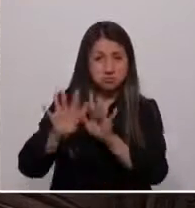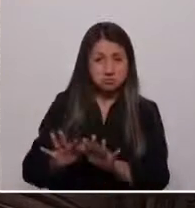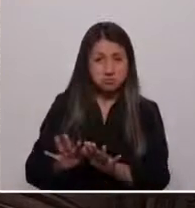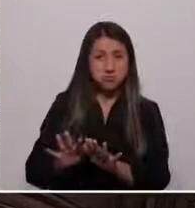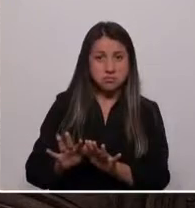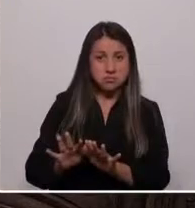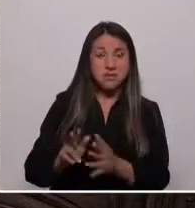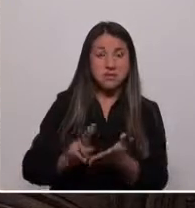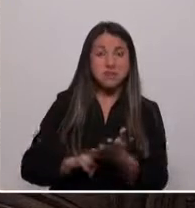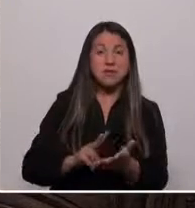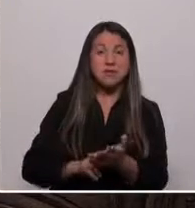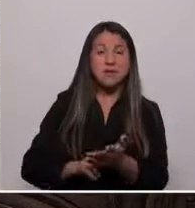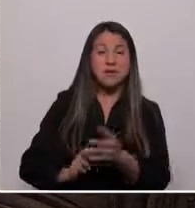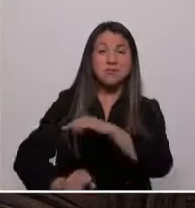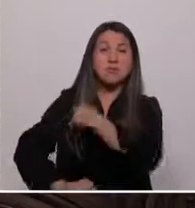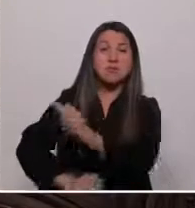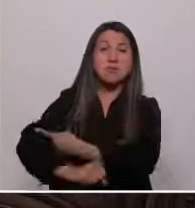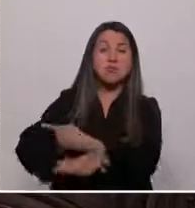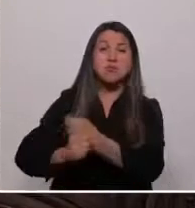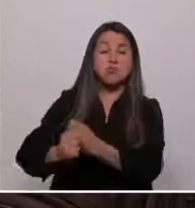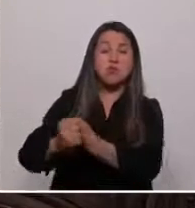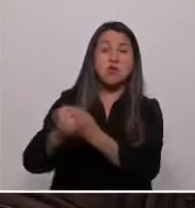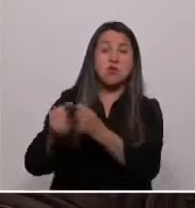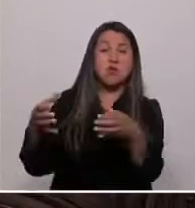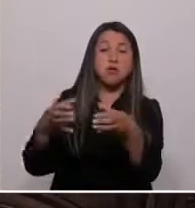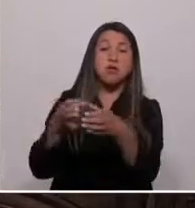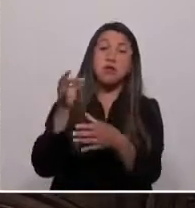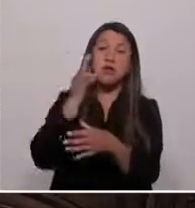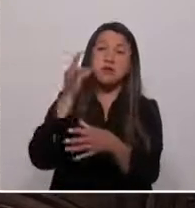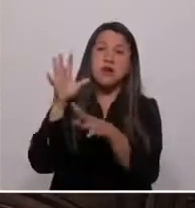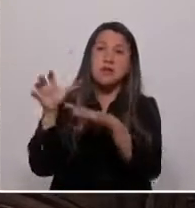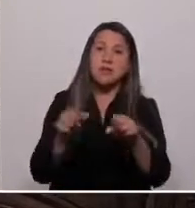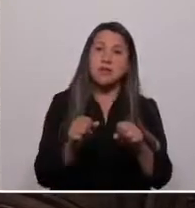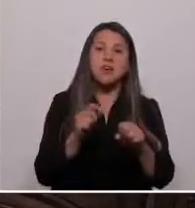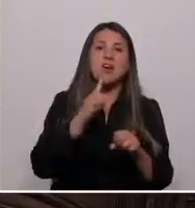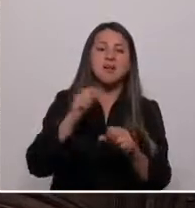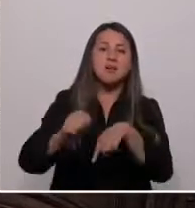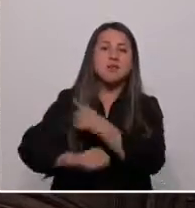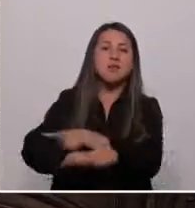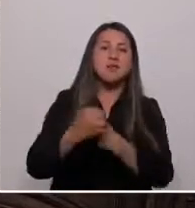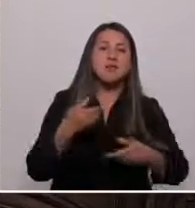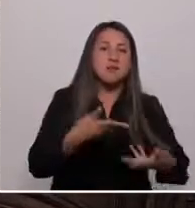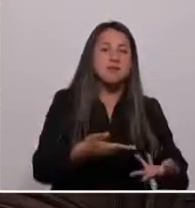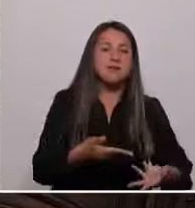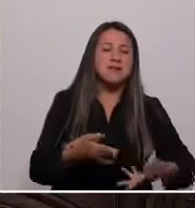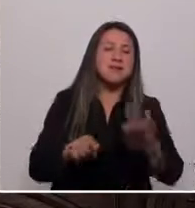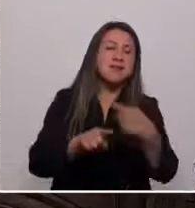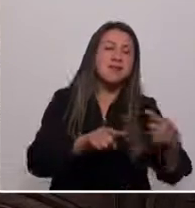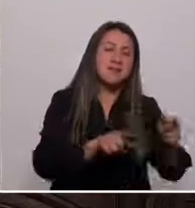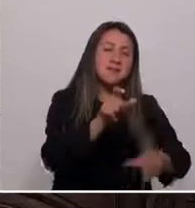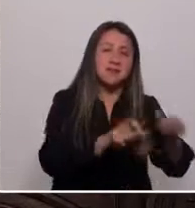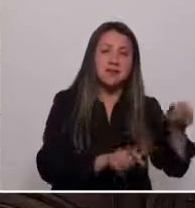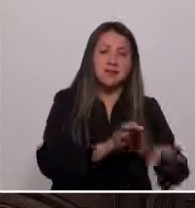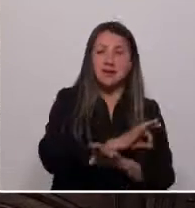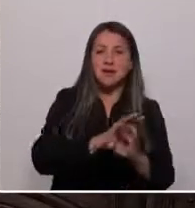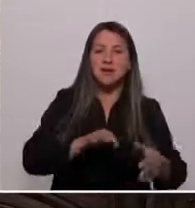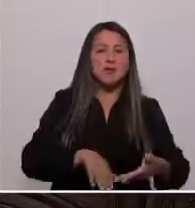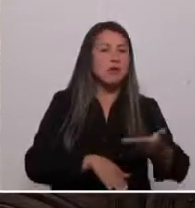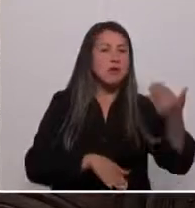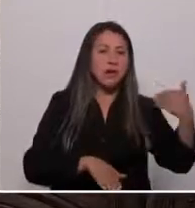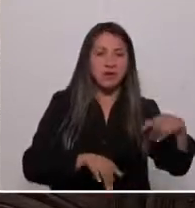el poder a las élites político-económicas, para dárselas a una diversidad nunca antes vista.